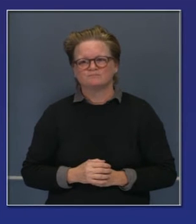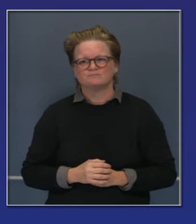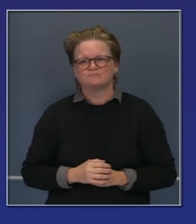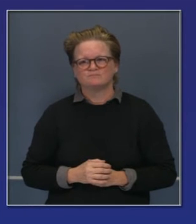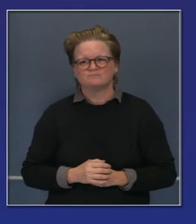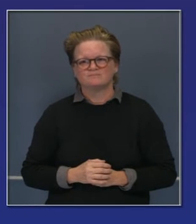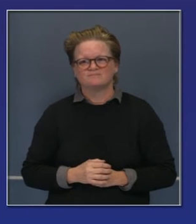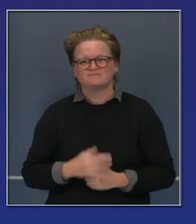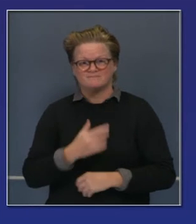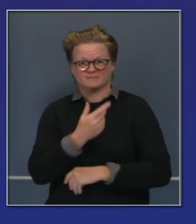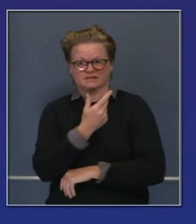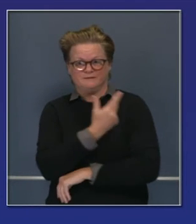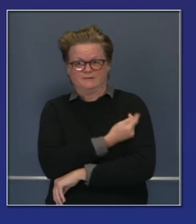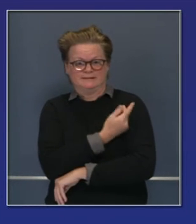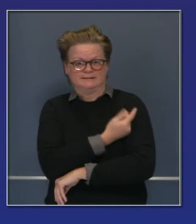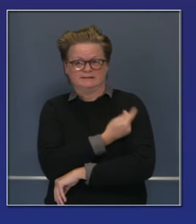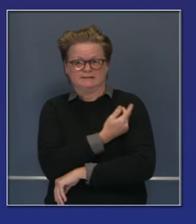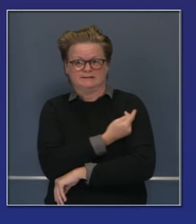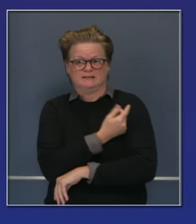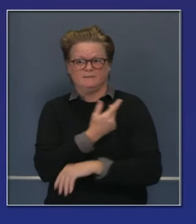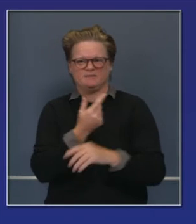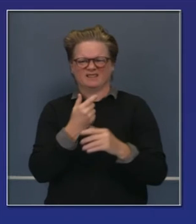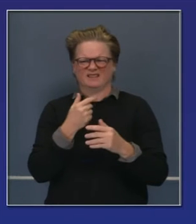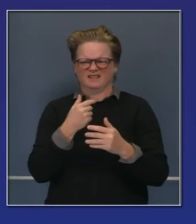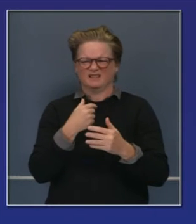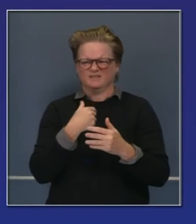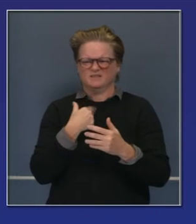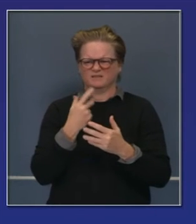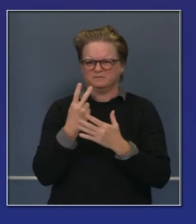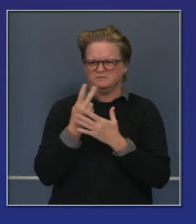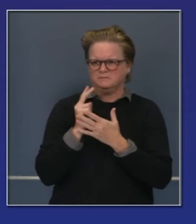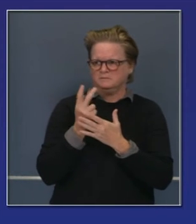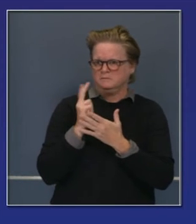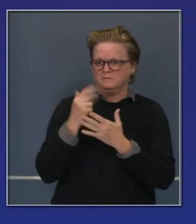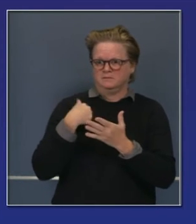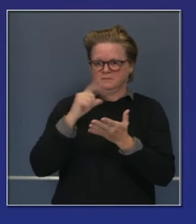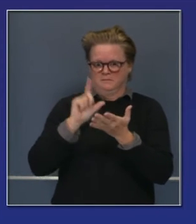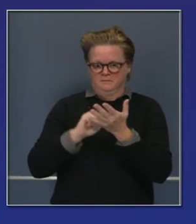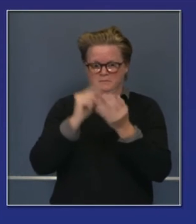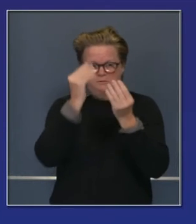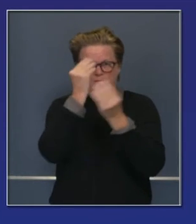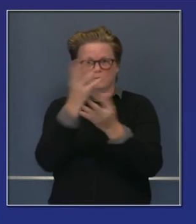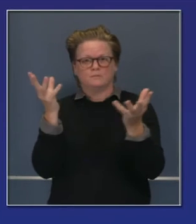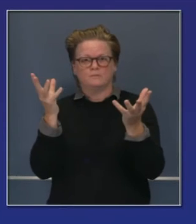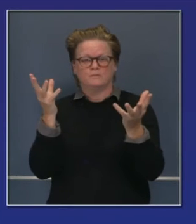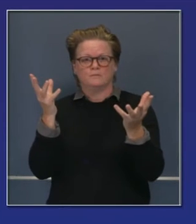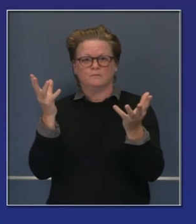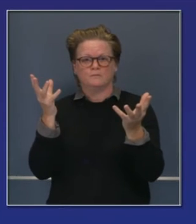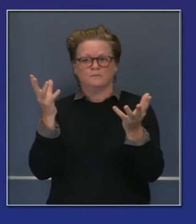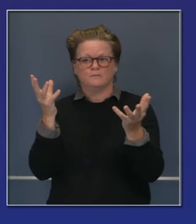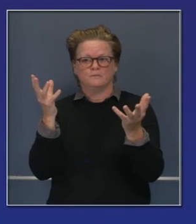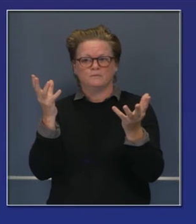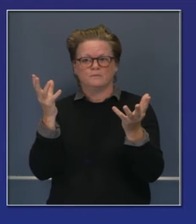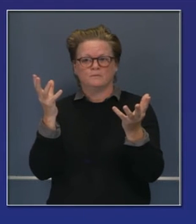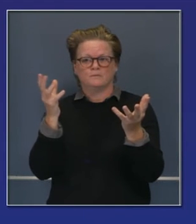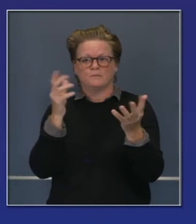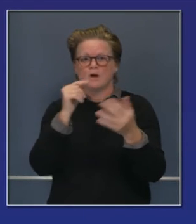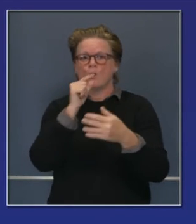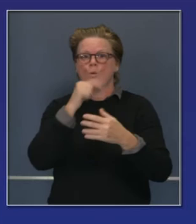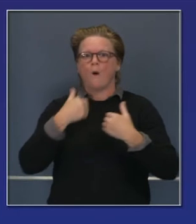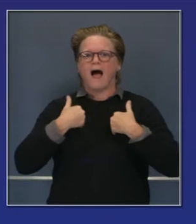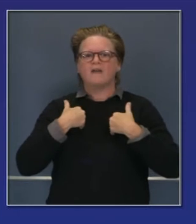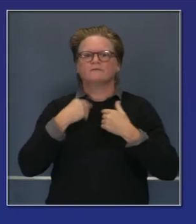distribución masiva. Pero les recuerdo de un plan que difundimos hace algunas semanas. Hablamos de quién recibe la